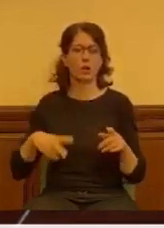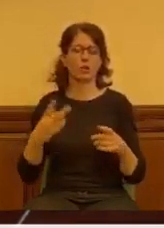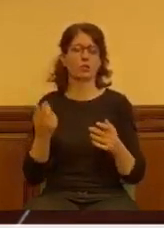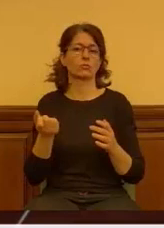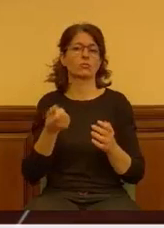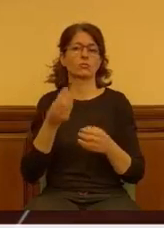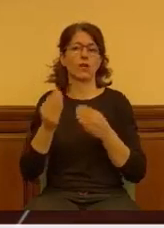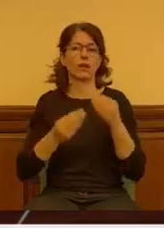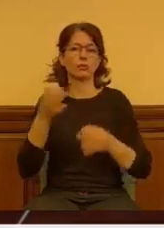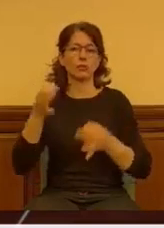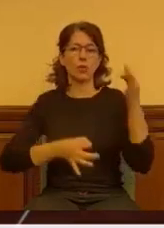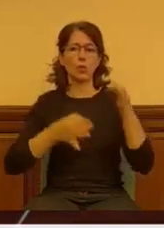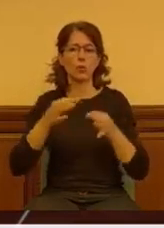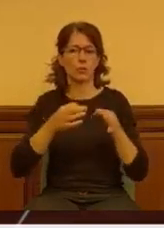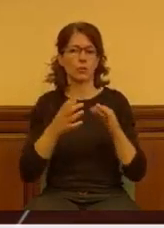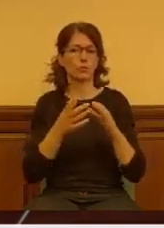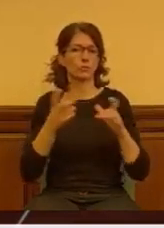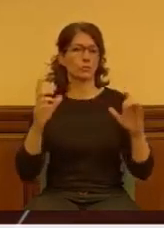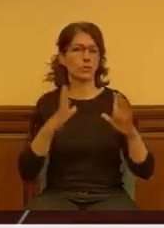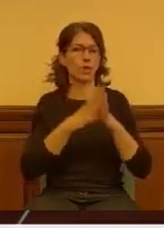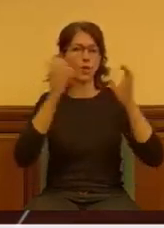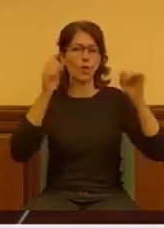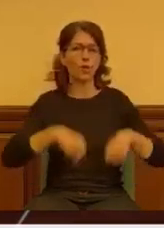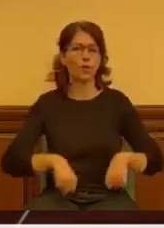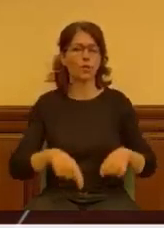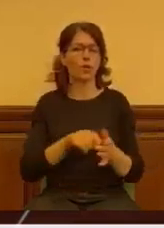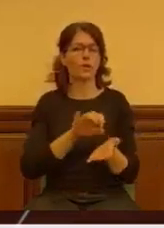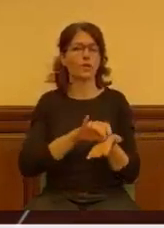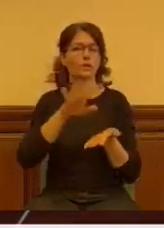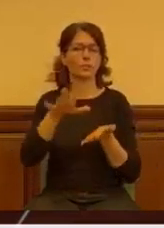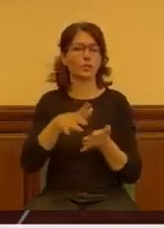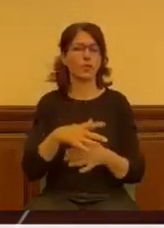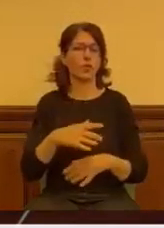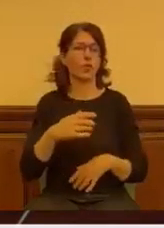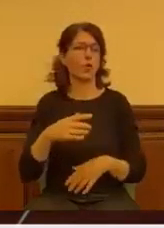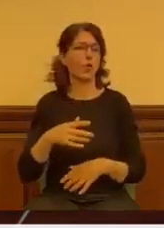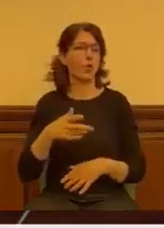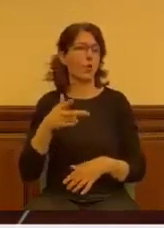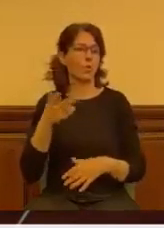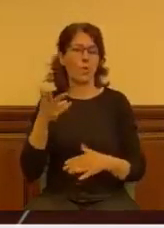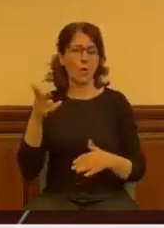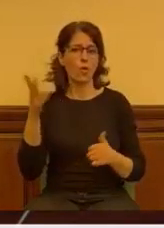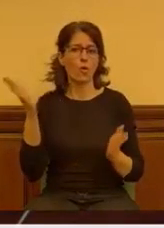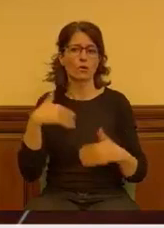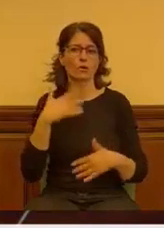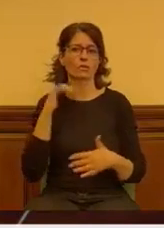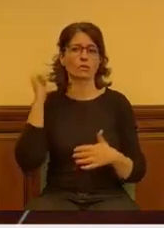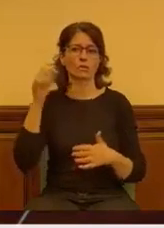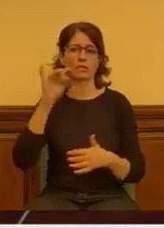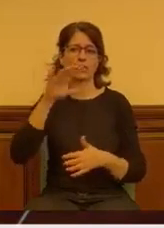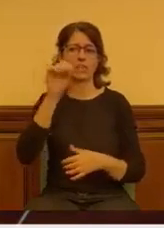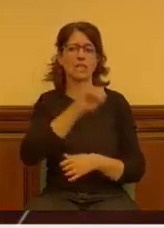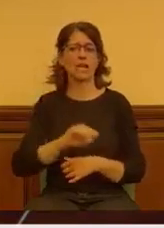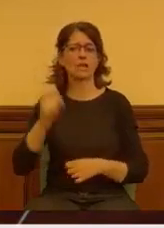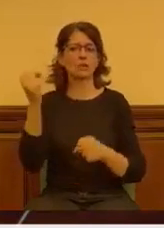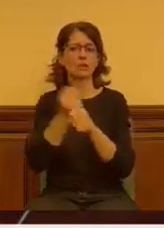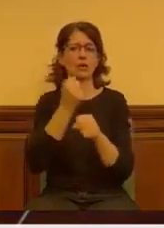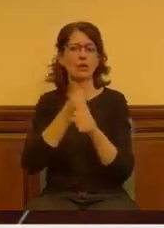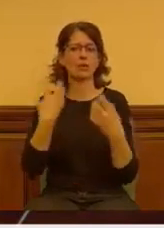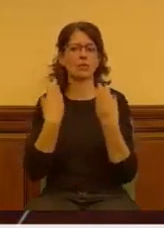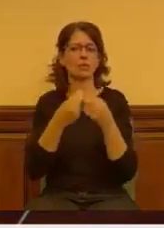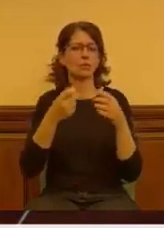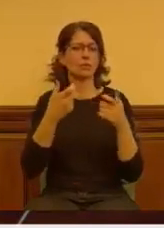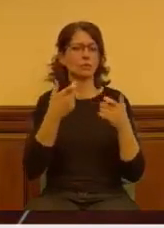en sesión de conciliación, el despido improcedente a un formador que llevaba 15 años trabajando con Móstoles Desarrollo como Francisco